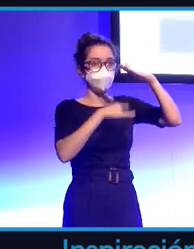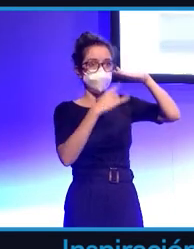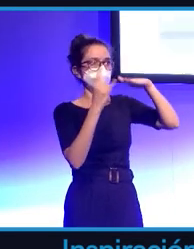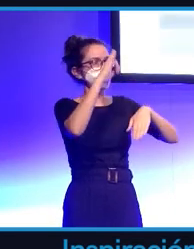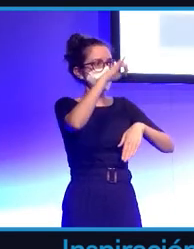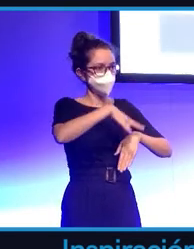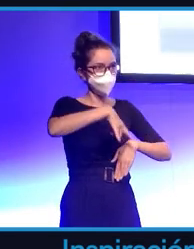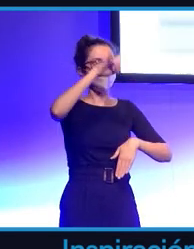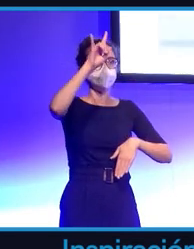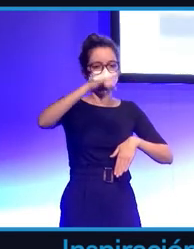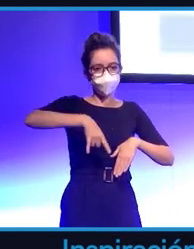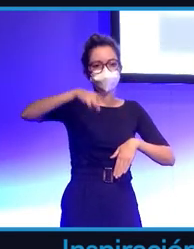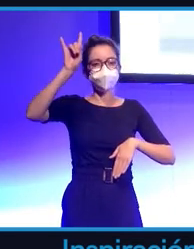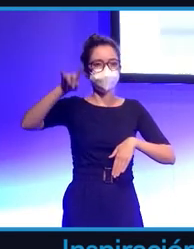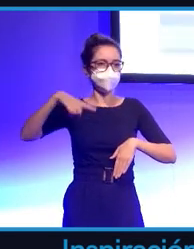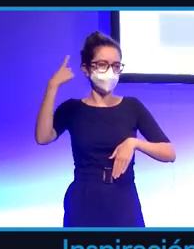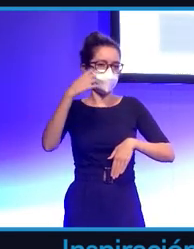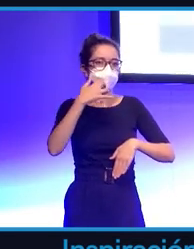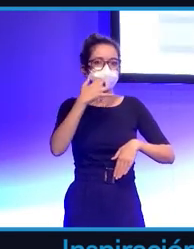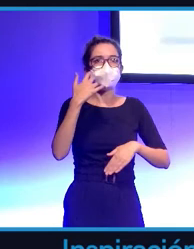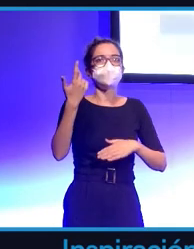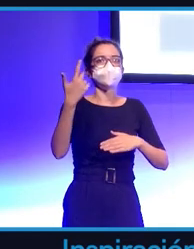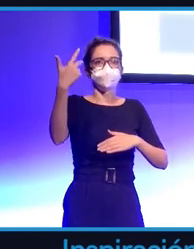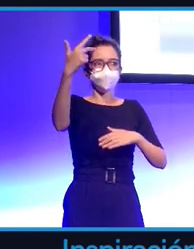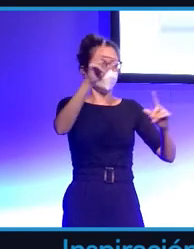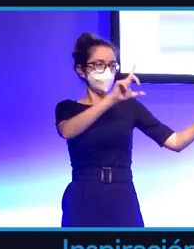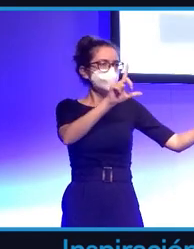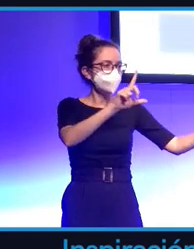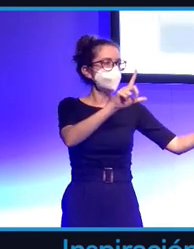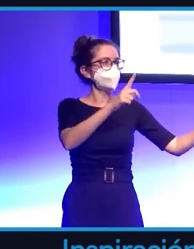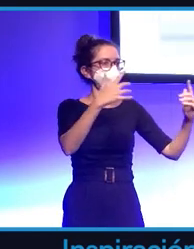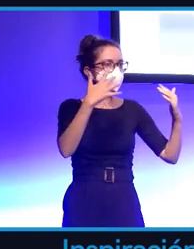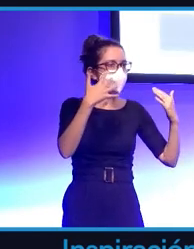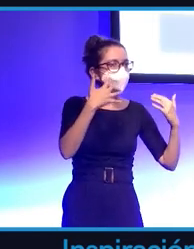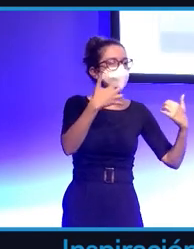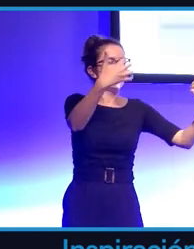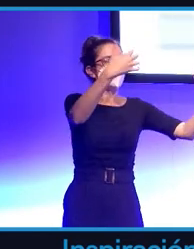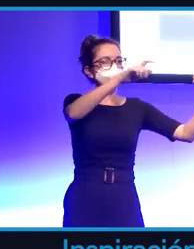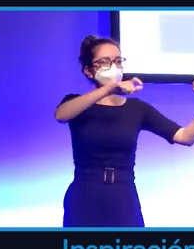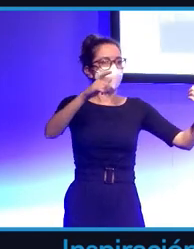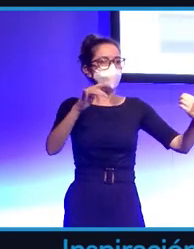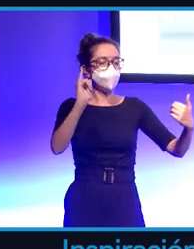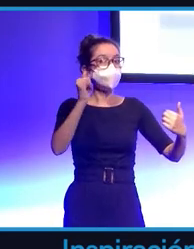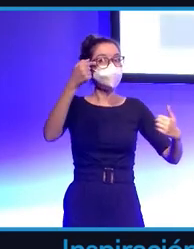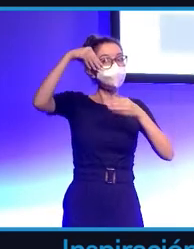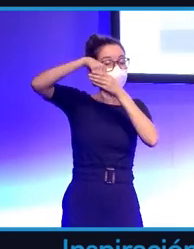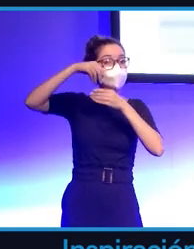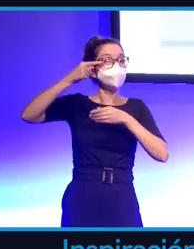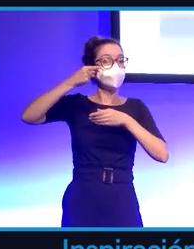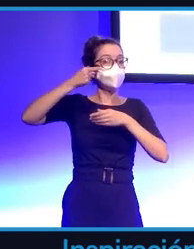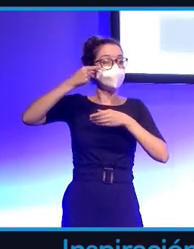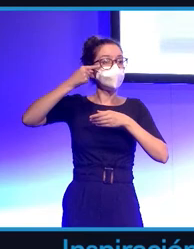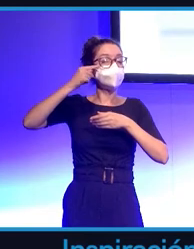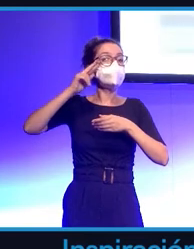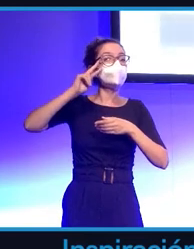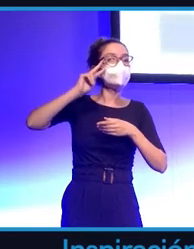tridimensionalmente, saben que hay un monitor, un escenario, vosotros, saben todo y pintan fotones en la gafa transparente para que yo vea